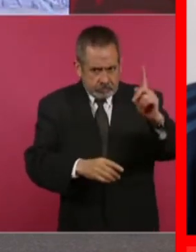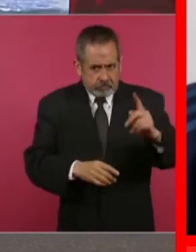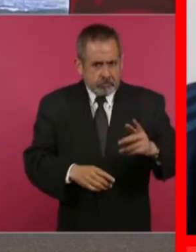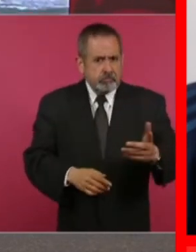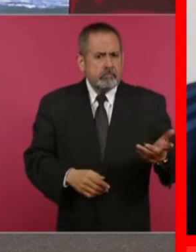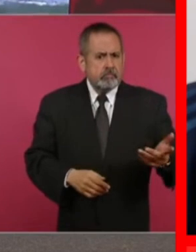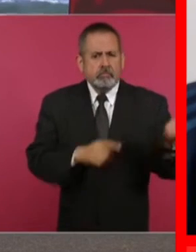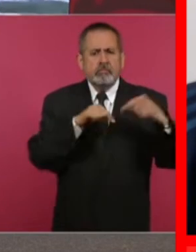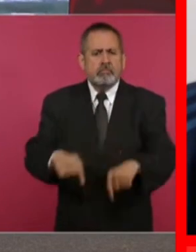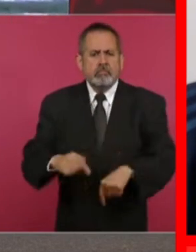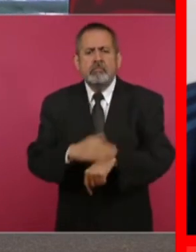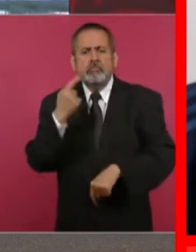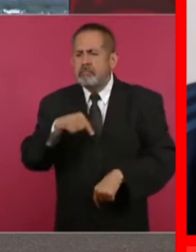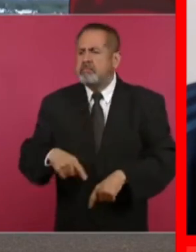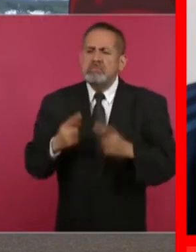¿Por qué lo vienen a hacer aquí?